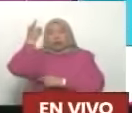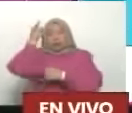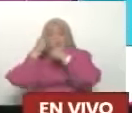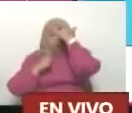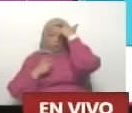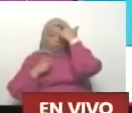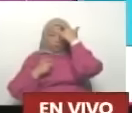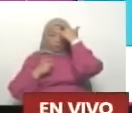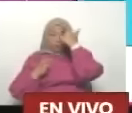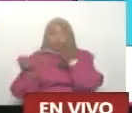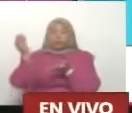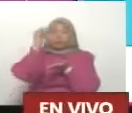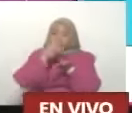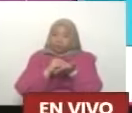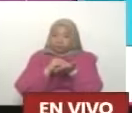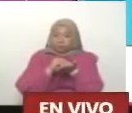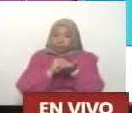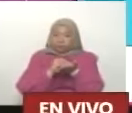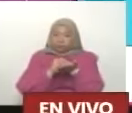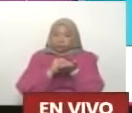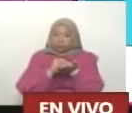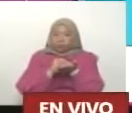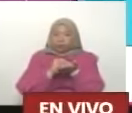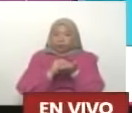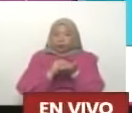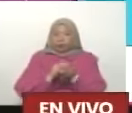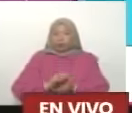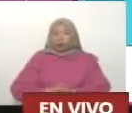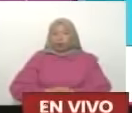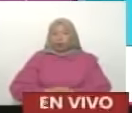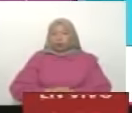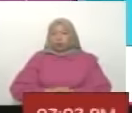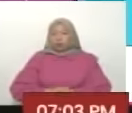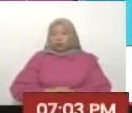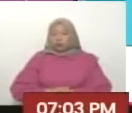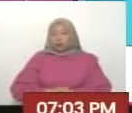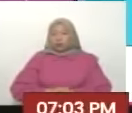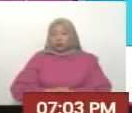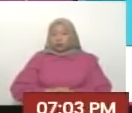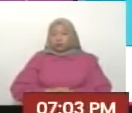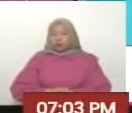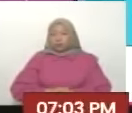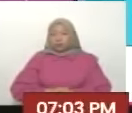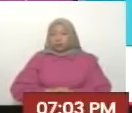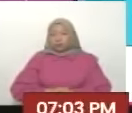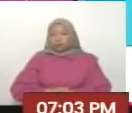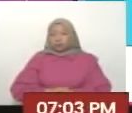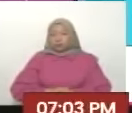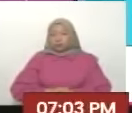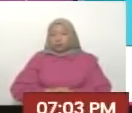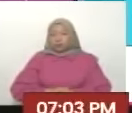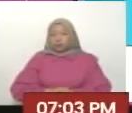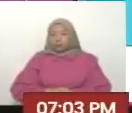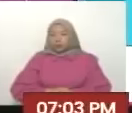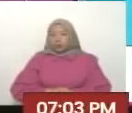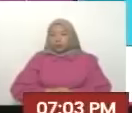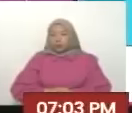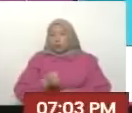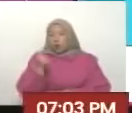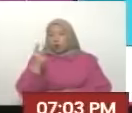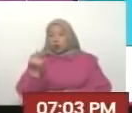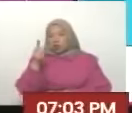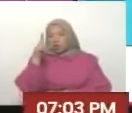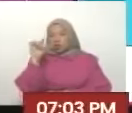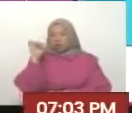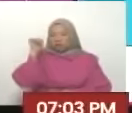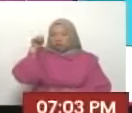hace precisamente un poco más de 11 años